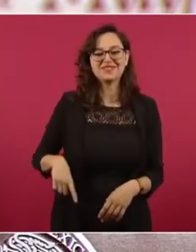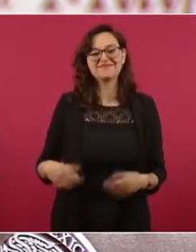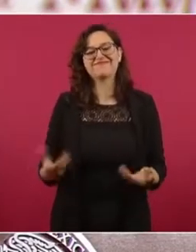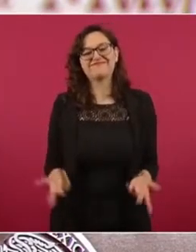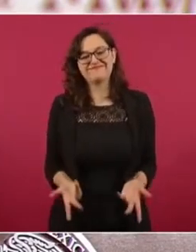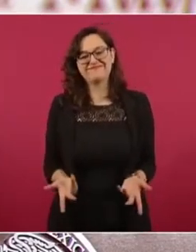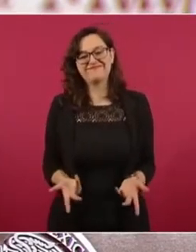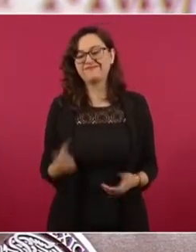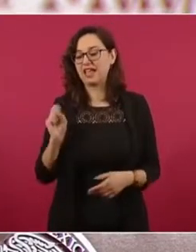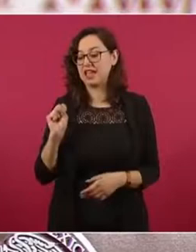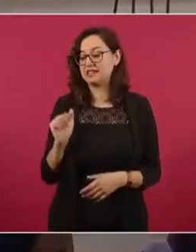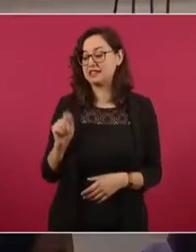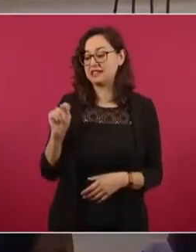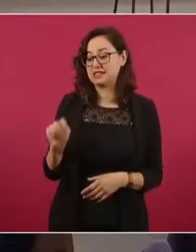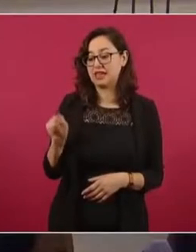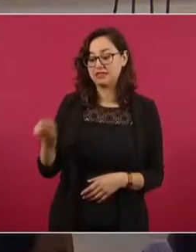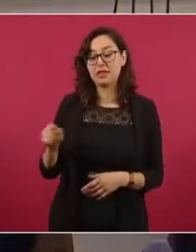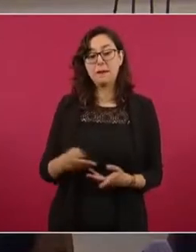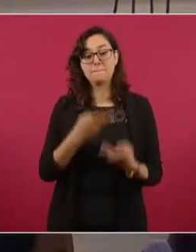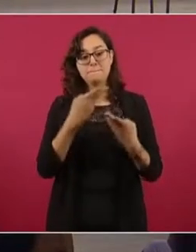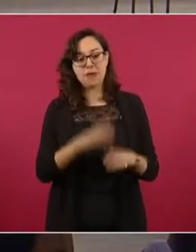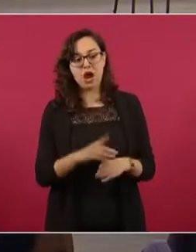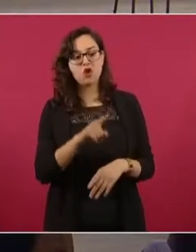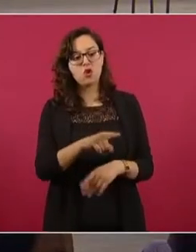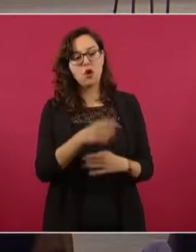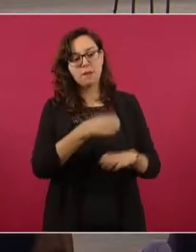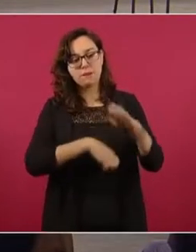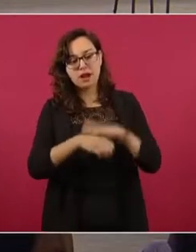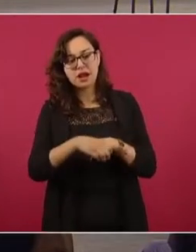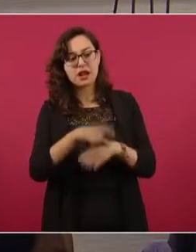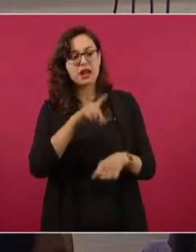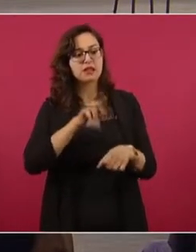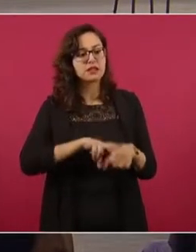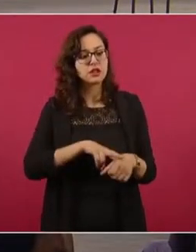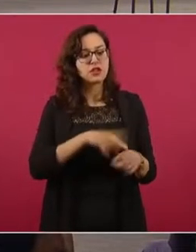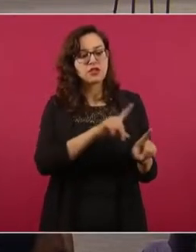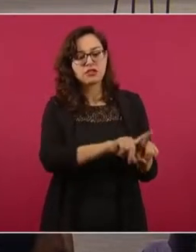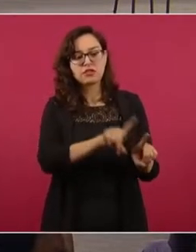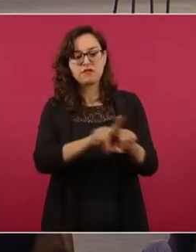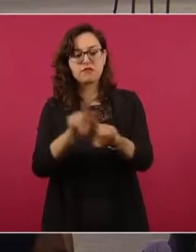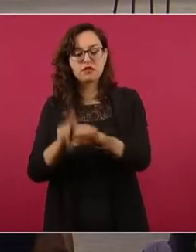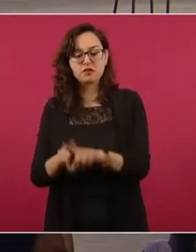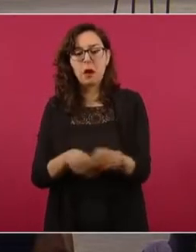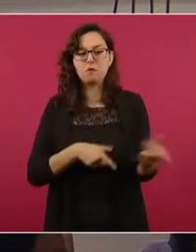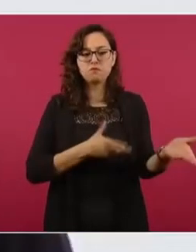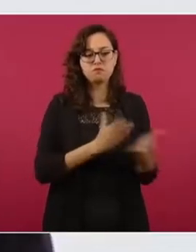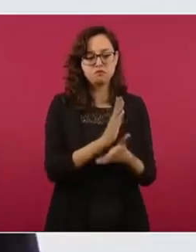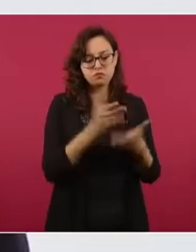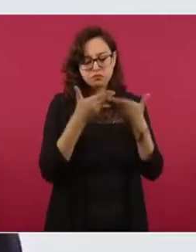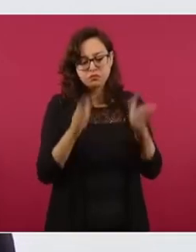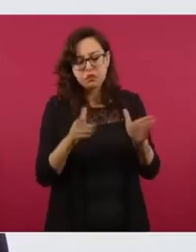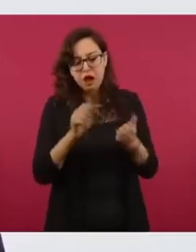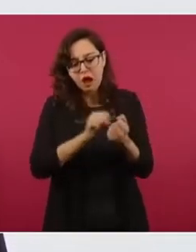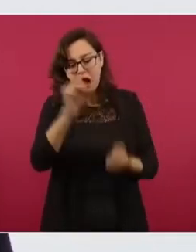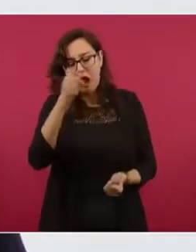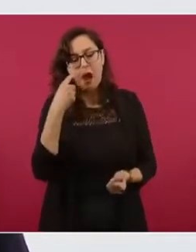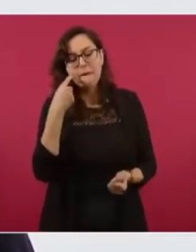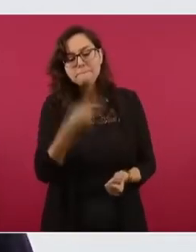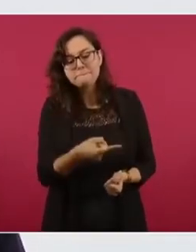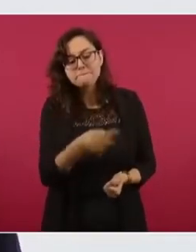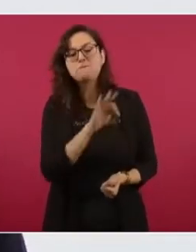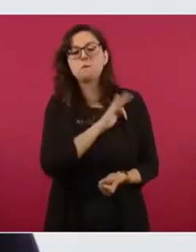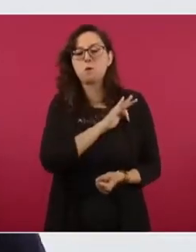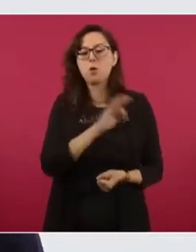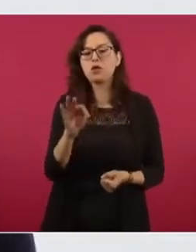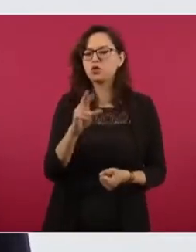información bancaria de personas y empresas sin necesidad de contar con una orden judicial. Así